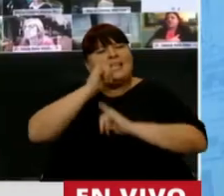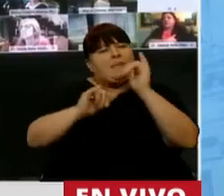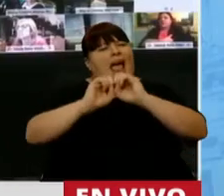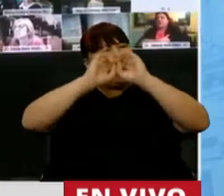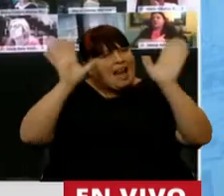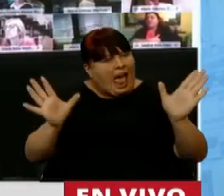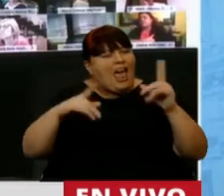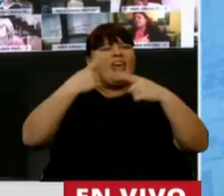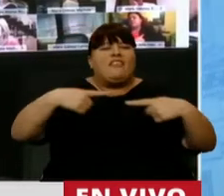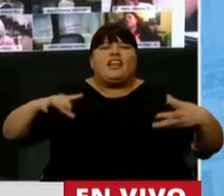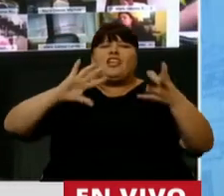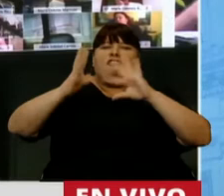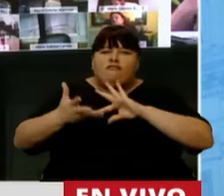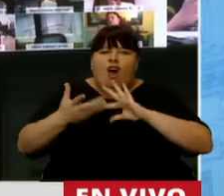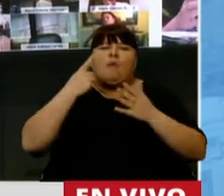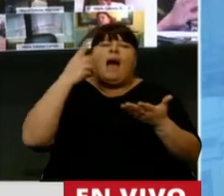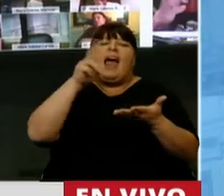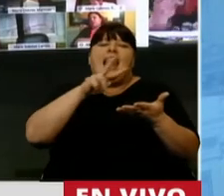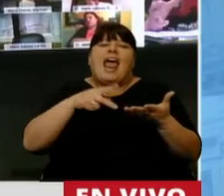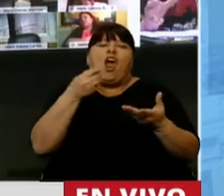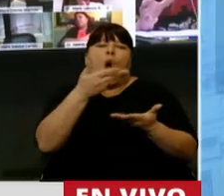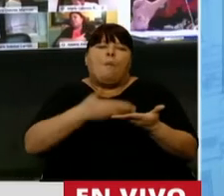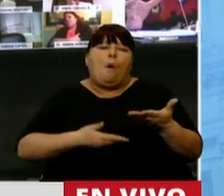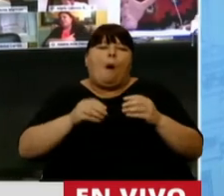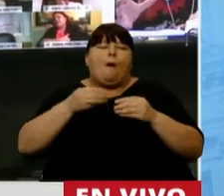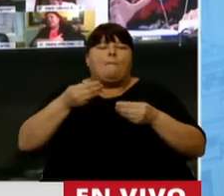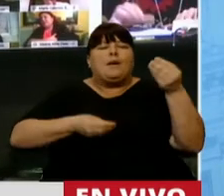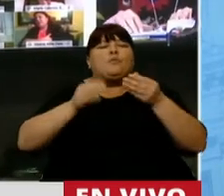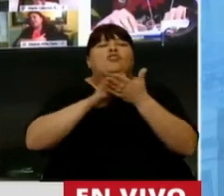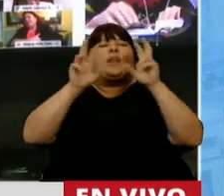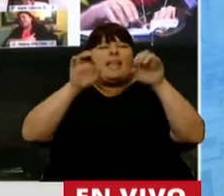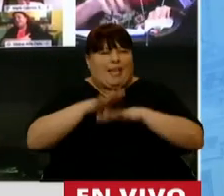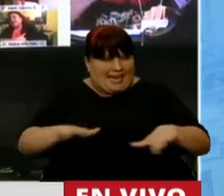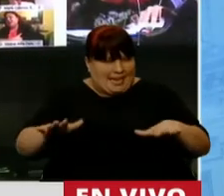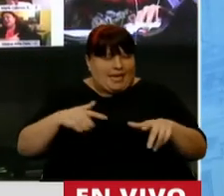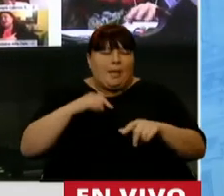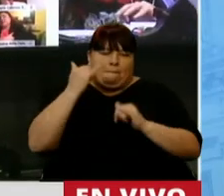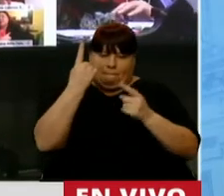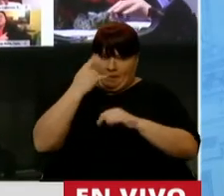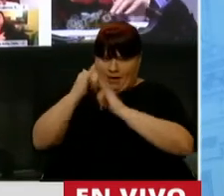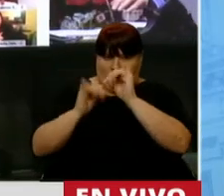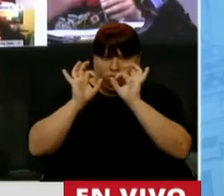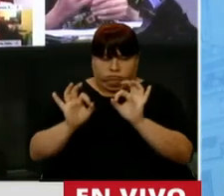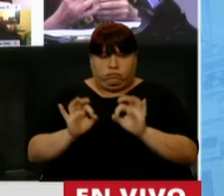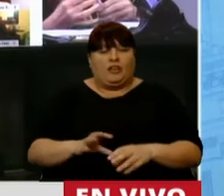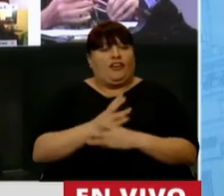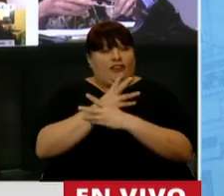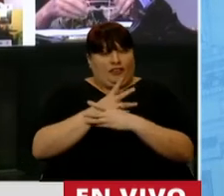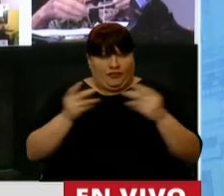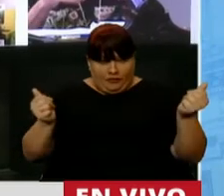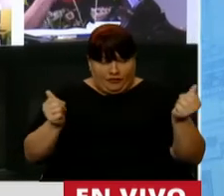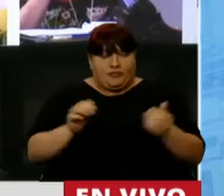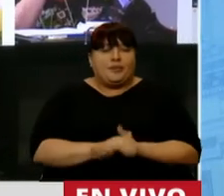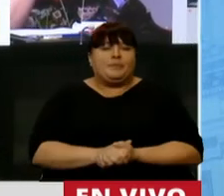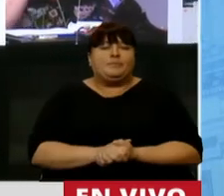claros, hay distintas maneras de leer el presupuesto en clave de niñez. Esto es lo primero que quería comentar. Dicho esto,